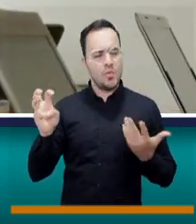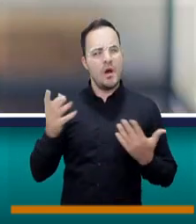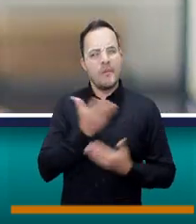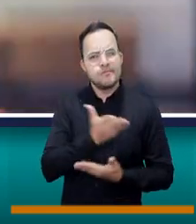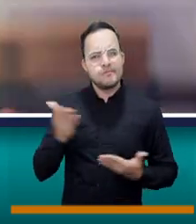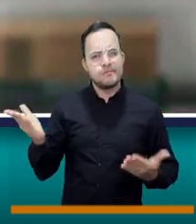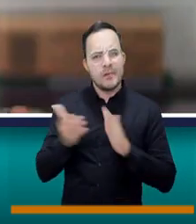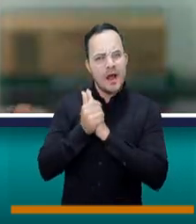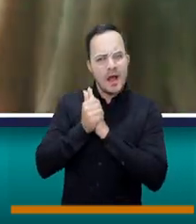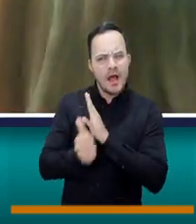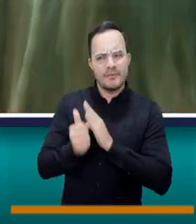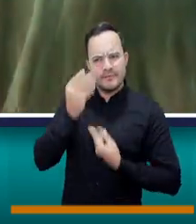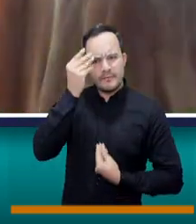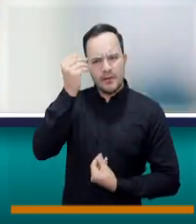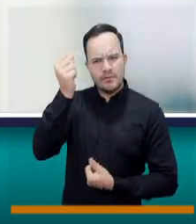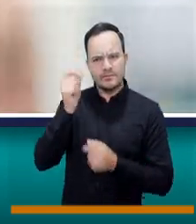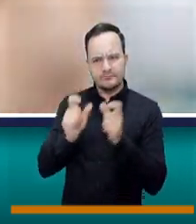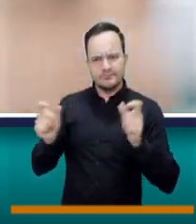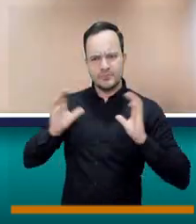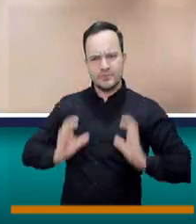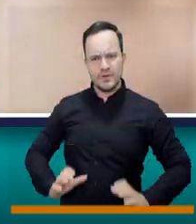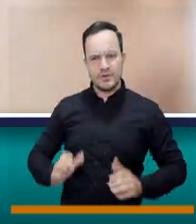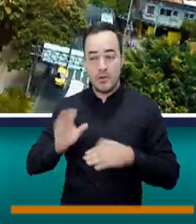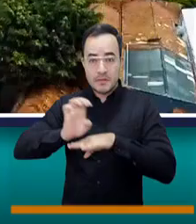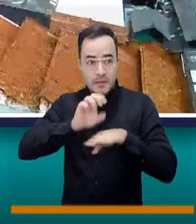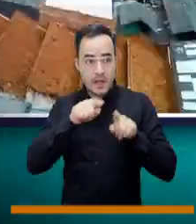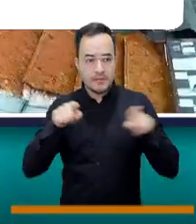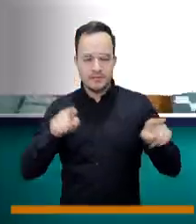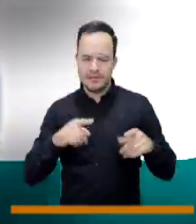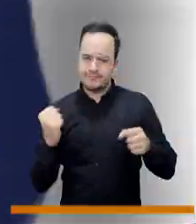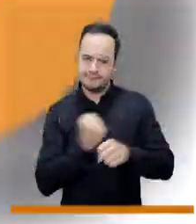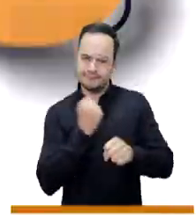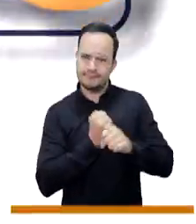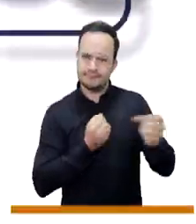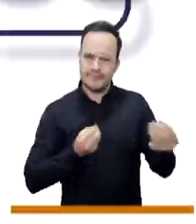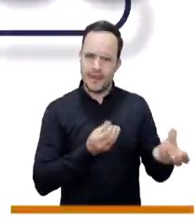virtudes de los ciudadanos y entidades que trabajan por la ciudad.